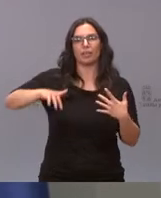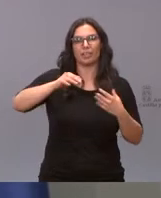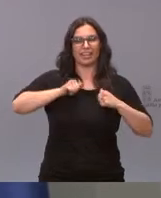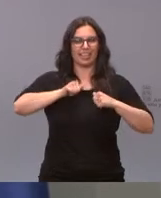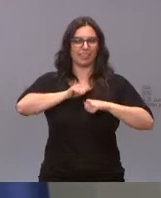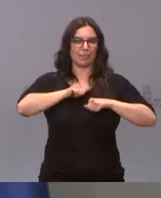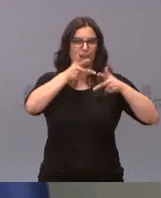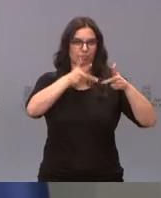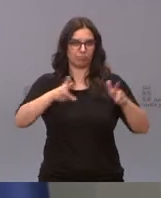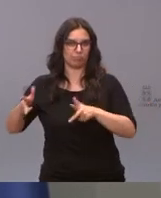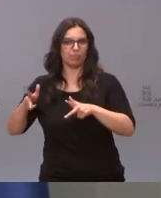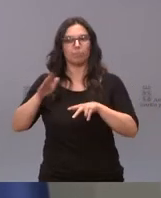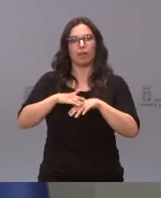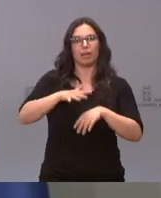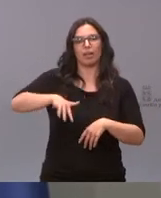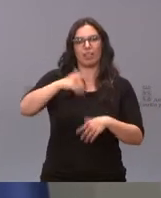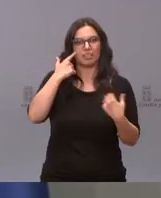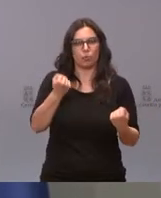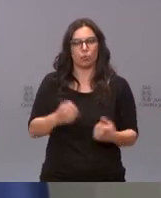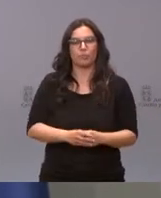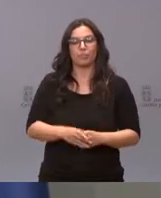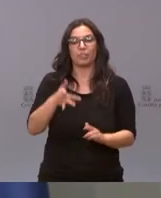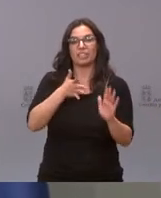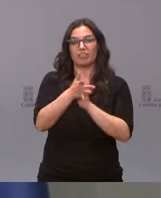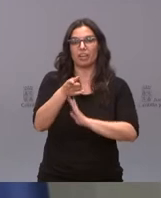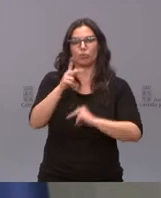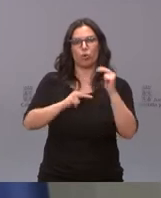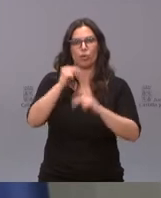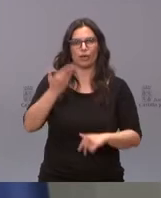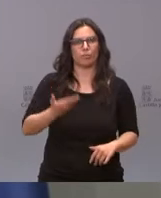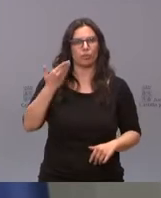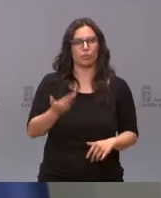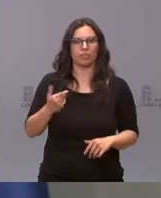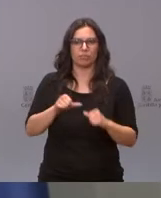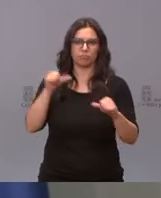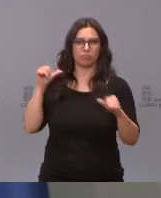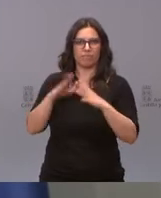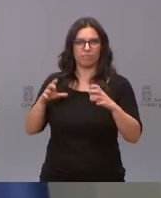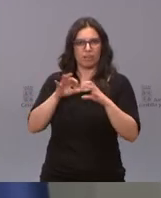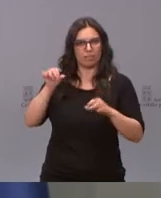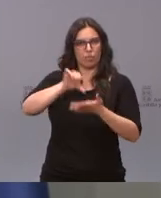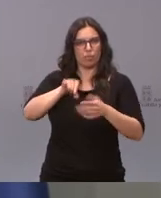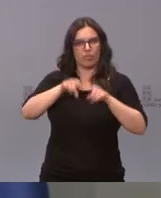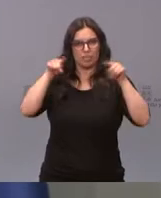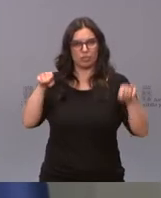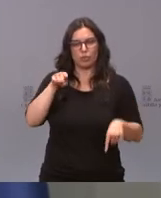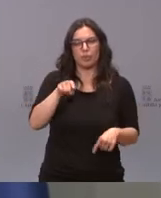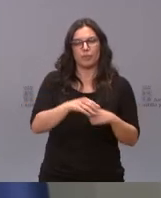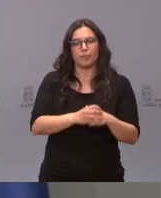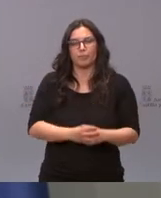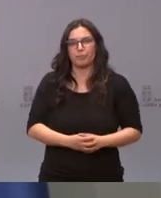las zonas de salud. Es una importante obra, muy esperada en Segovia y que